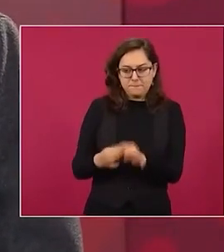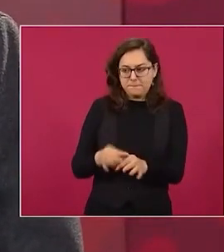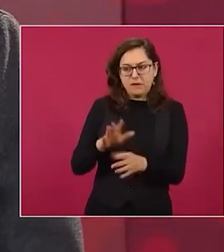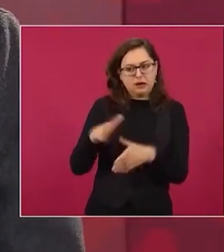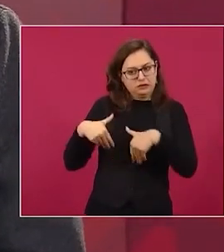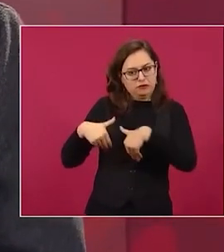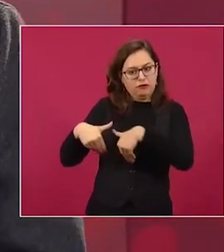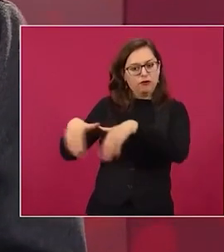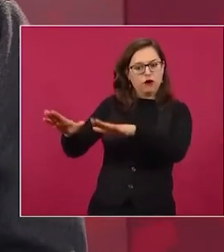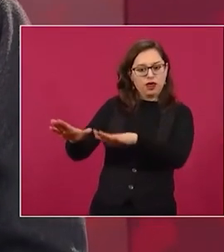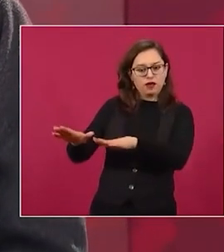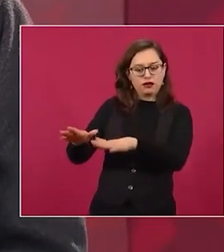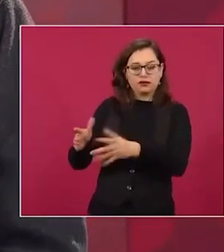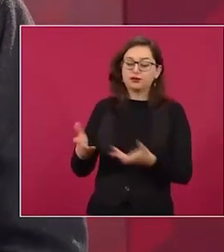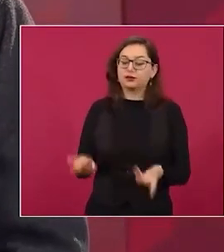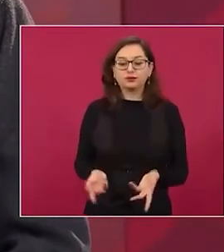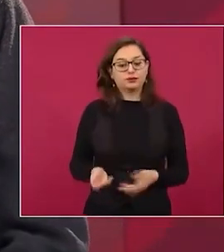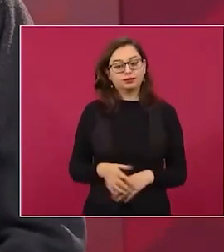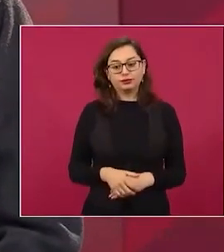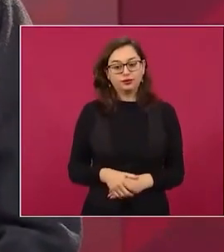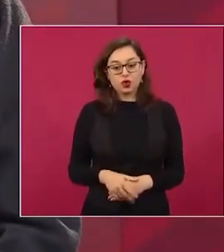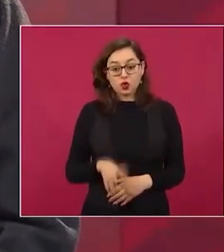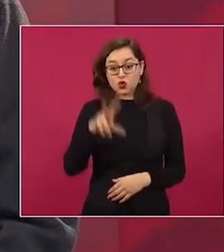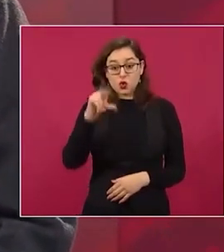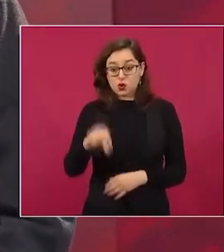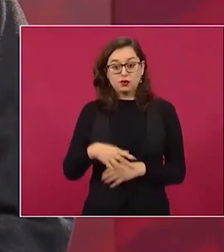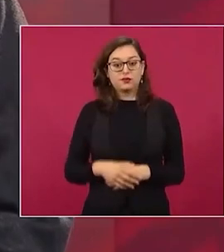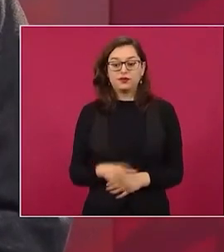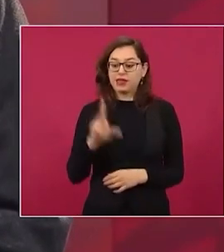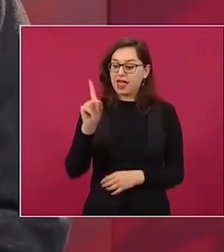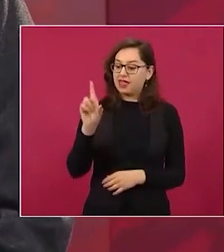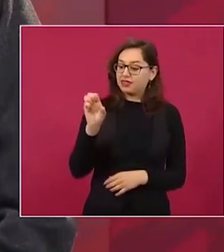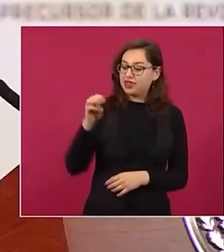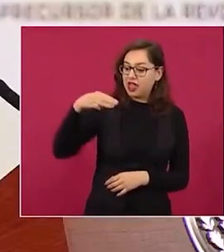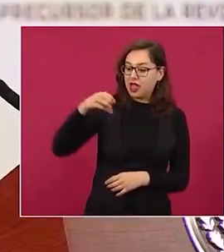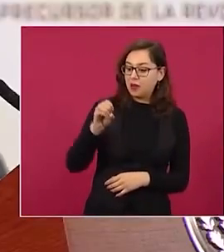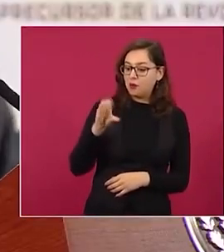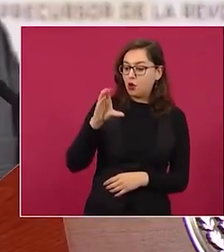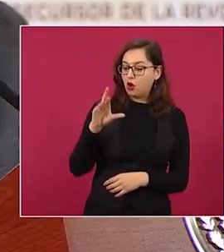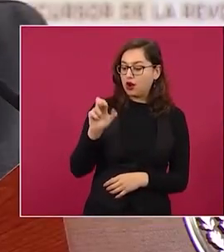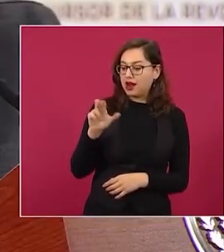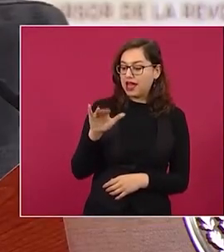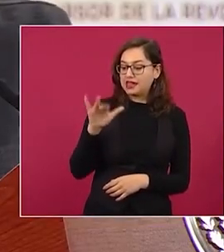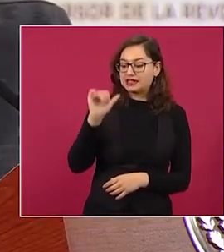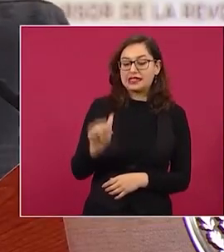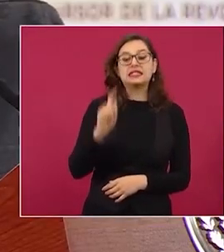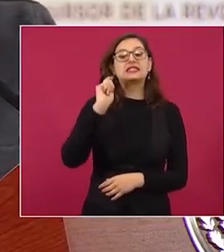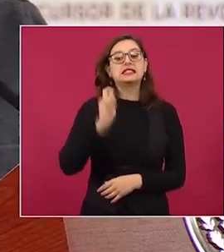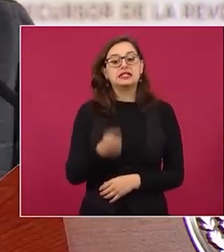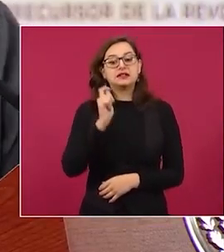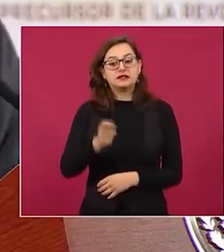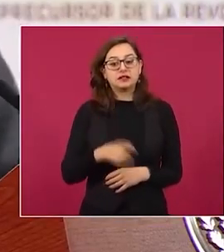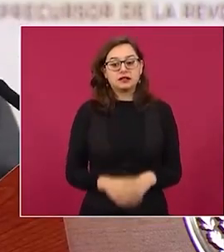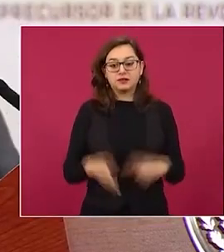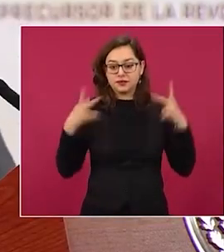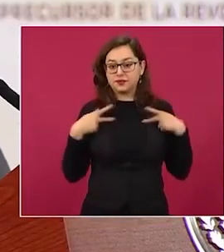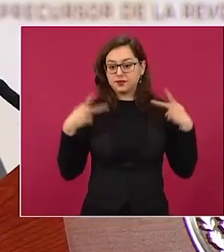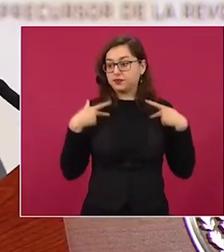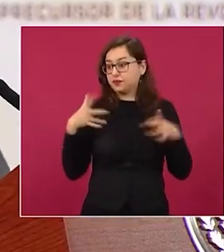No, en una auténtica democracia el pueblo manda, el pueblo decide,